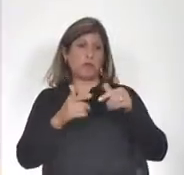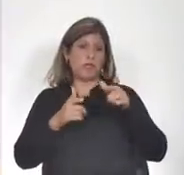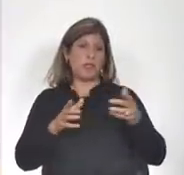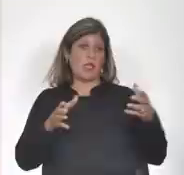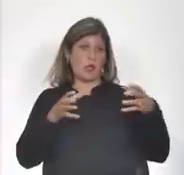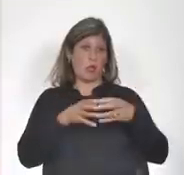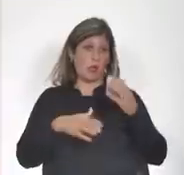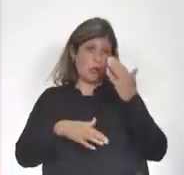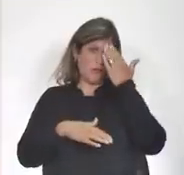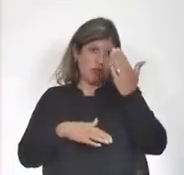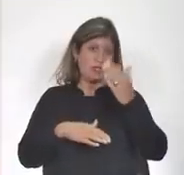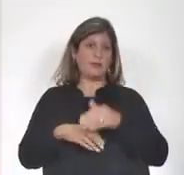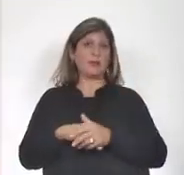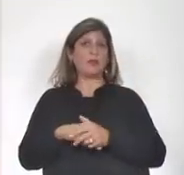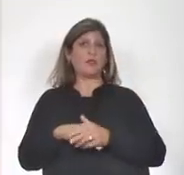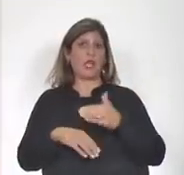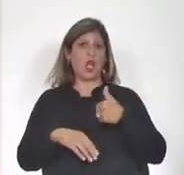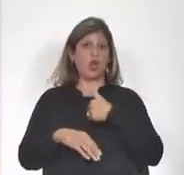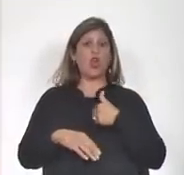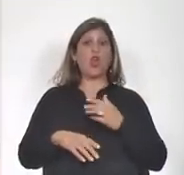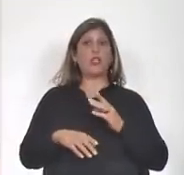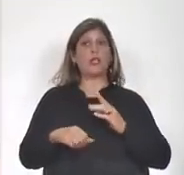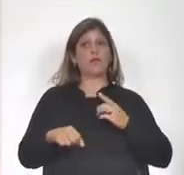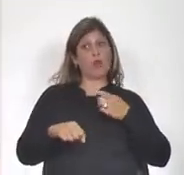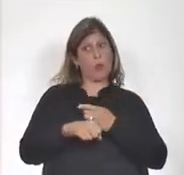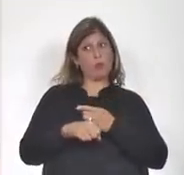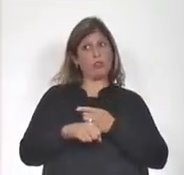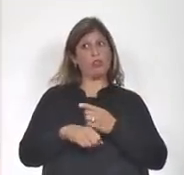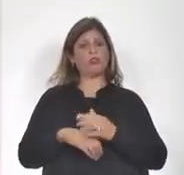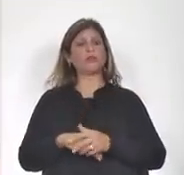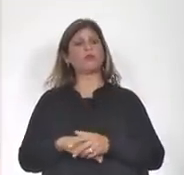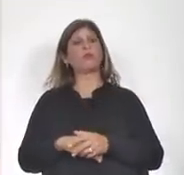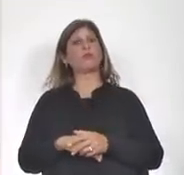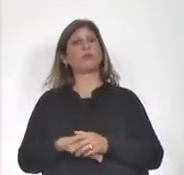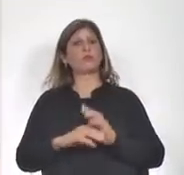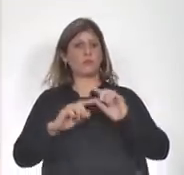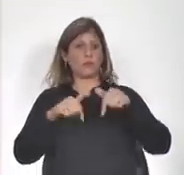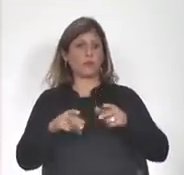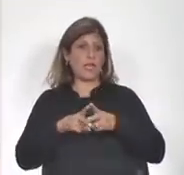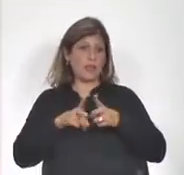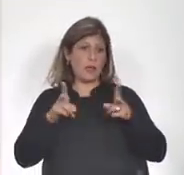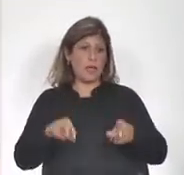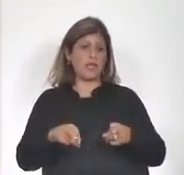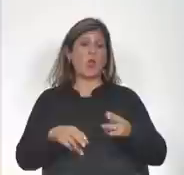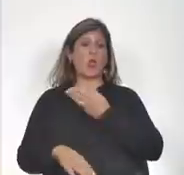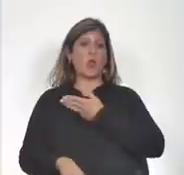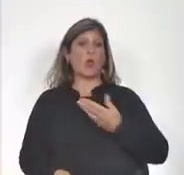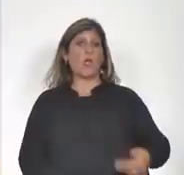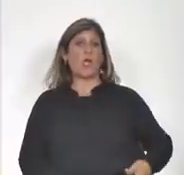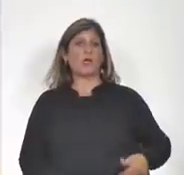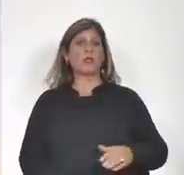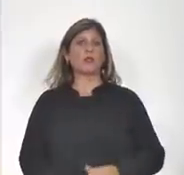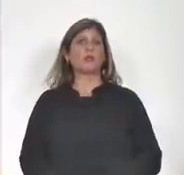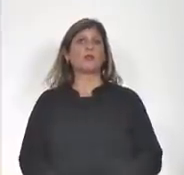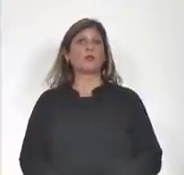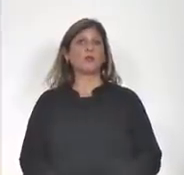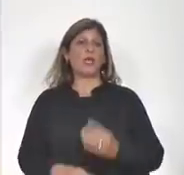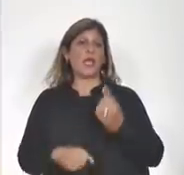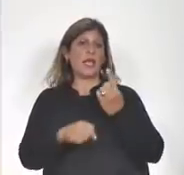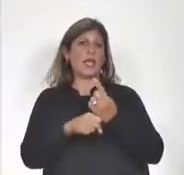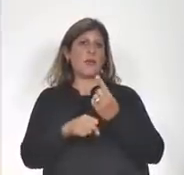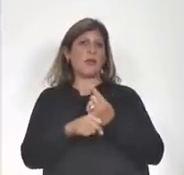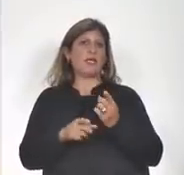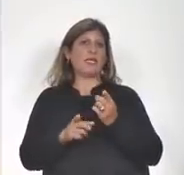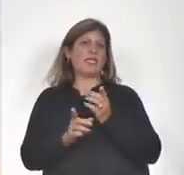Frente Amplio en su rol de oposición en este periodo de gobierno y la primera en